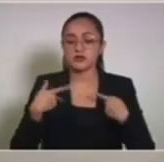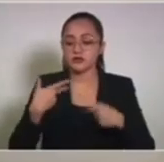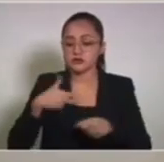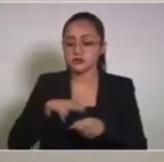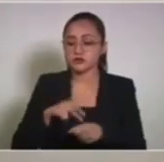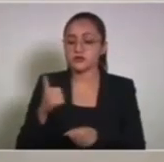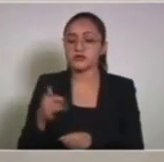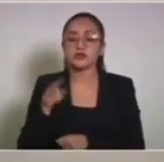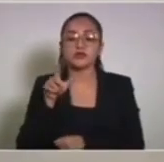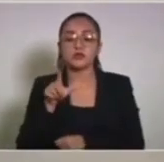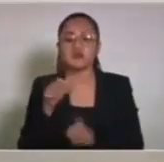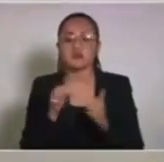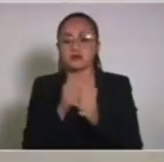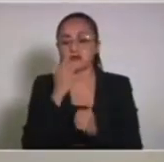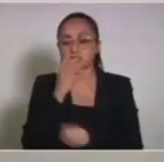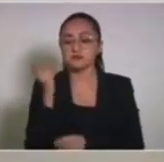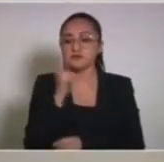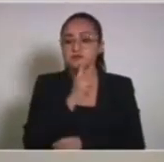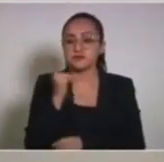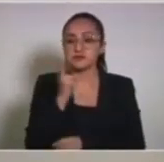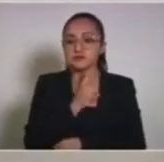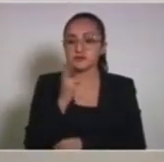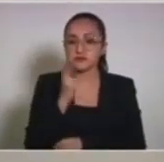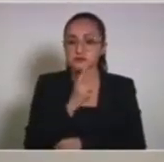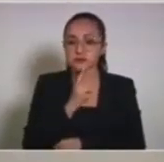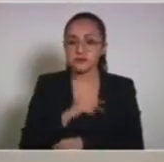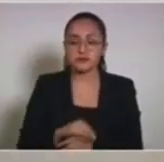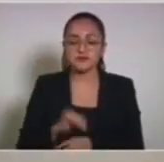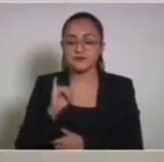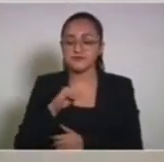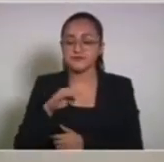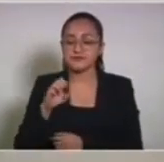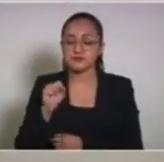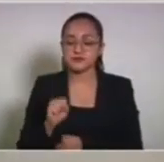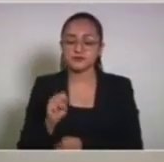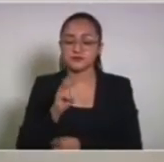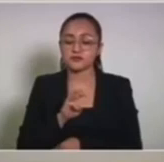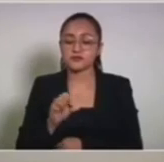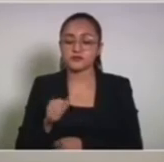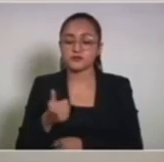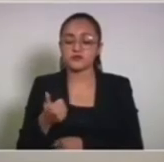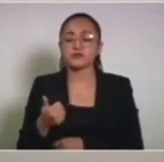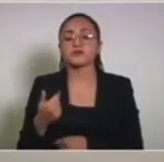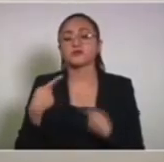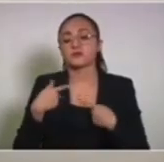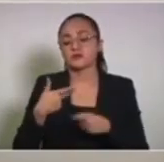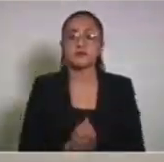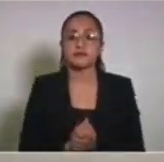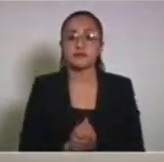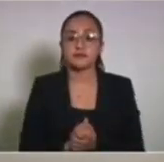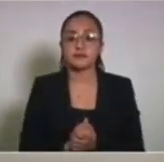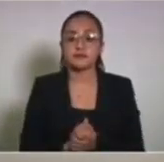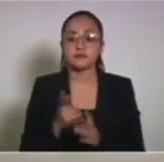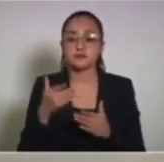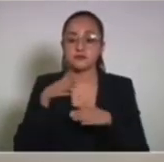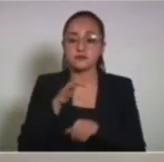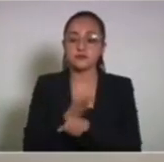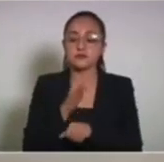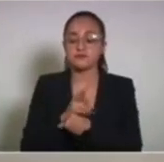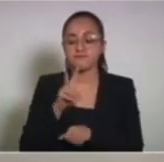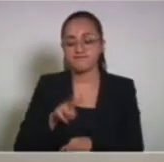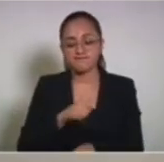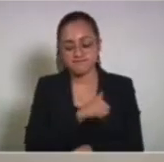hospitalizados. Diecisiete con ventilación asistida. IMSS trescientos once veintiocho con ventilación asistida. En lo que respecta